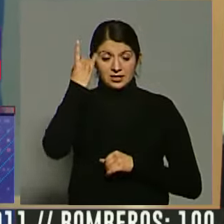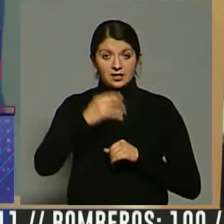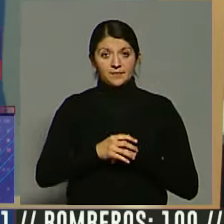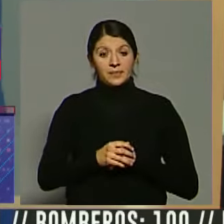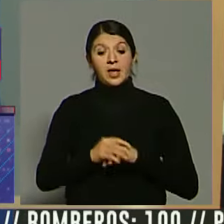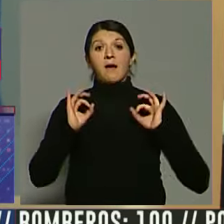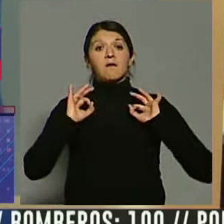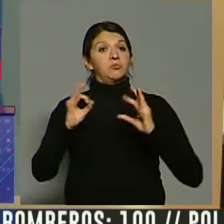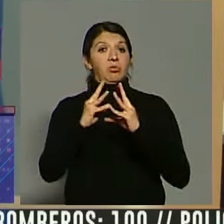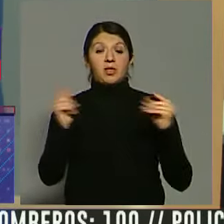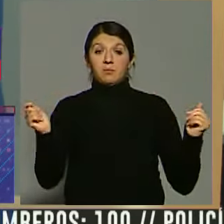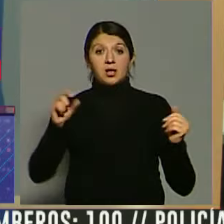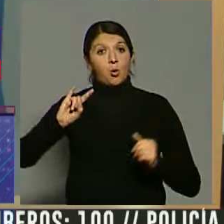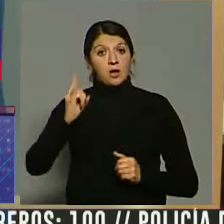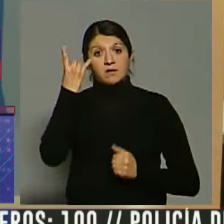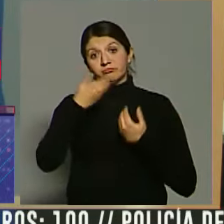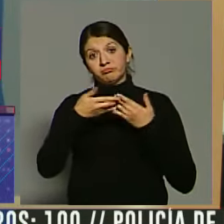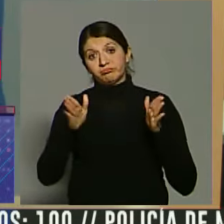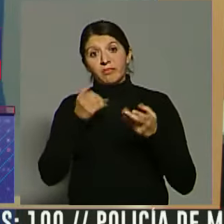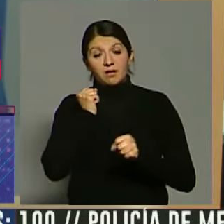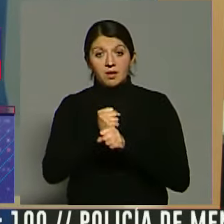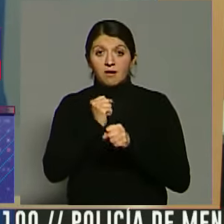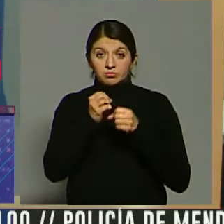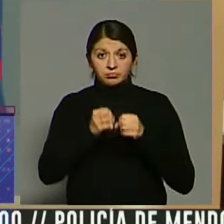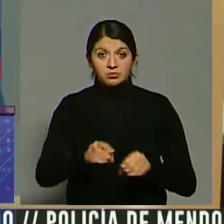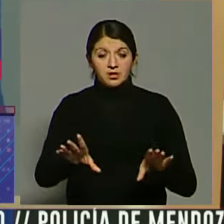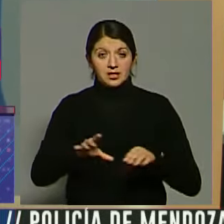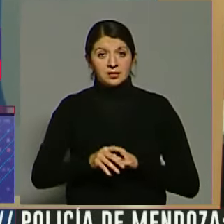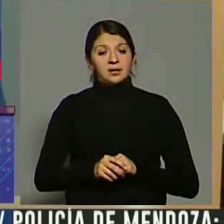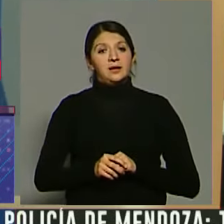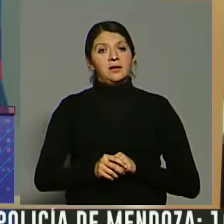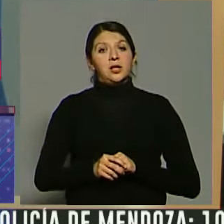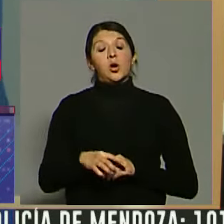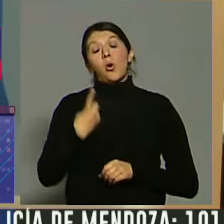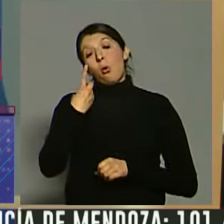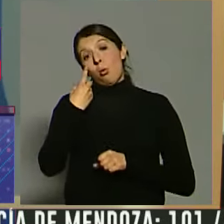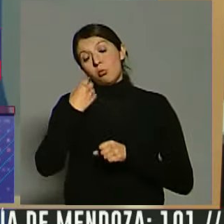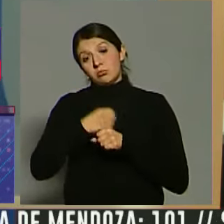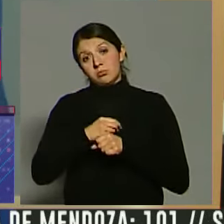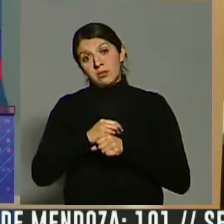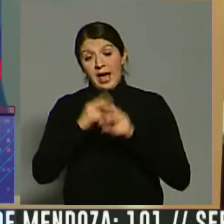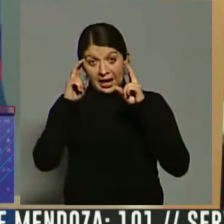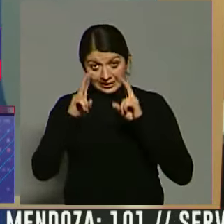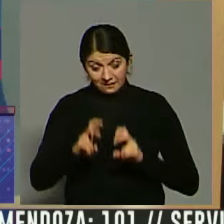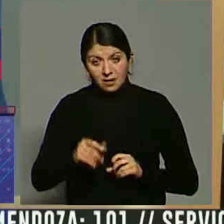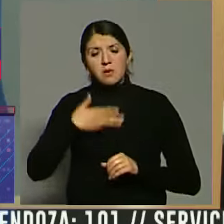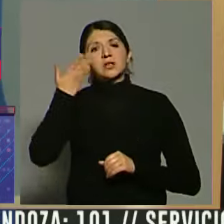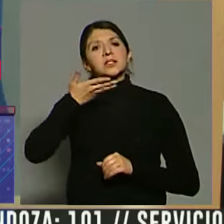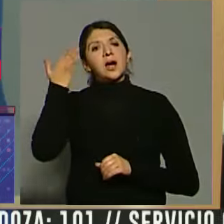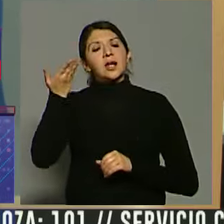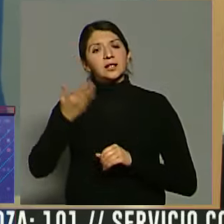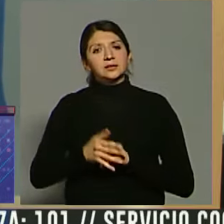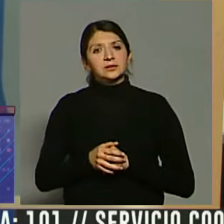vacaciones y la universidad comenzó con sus actividades. Entre ellas, se realizó una charla informativa sobre reclutamiento